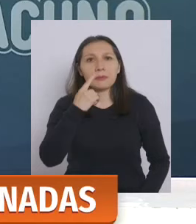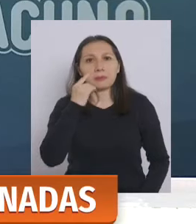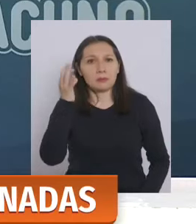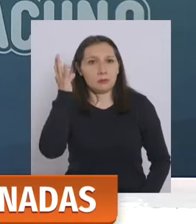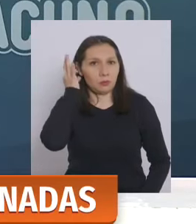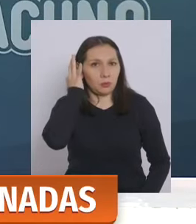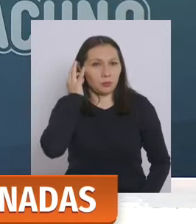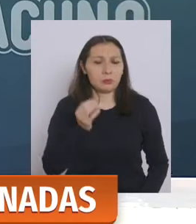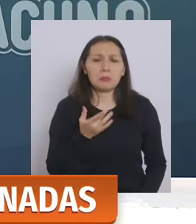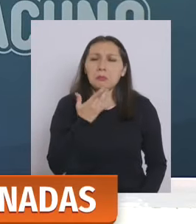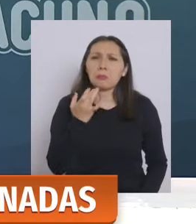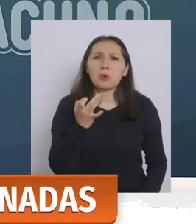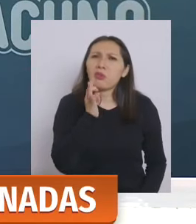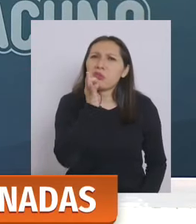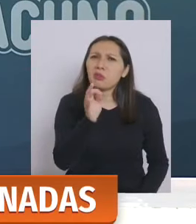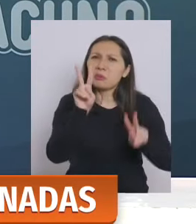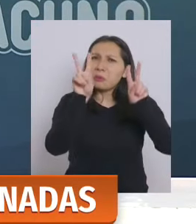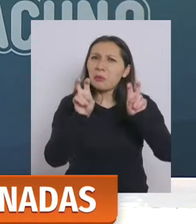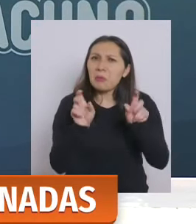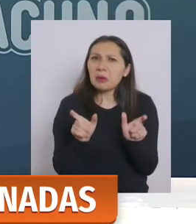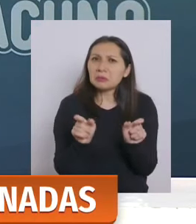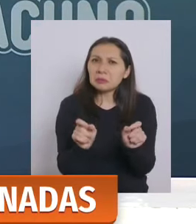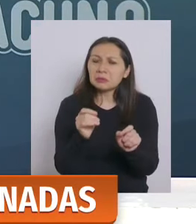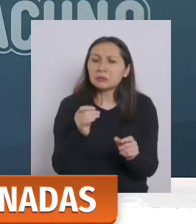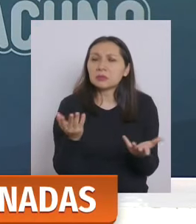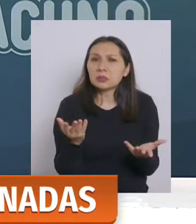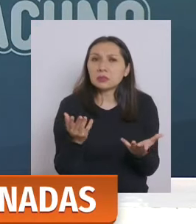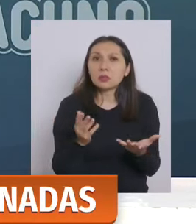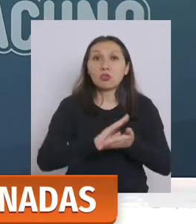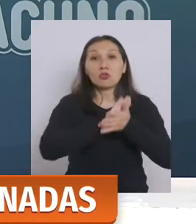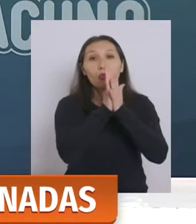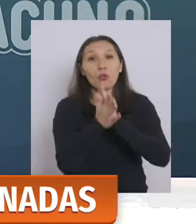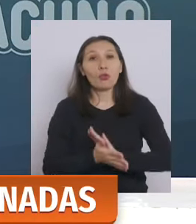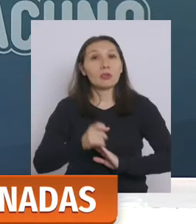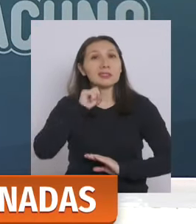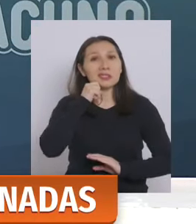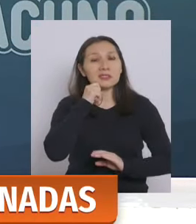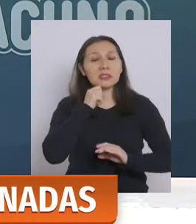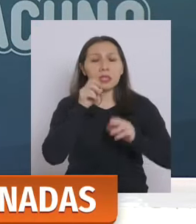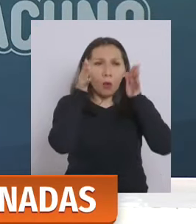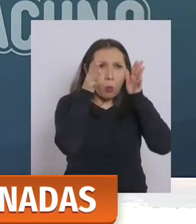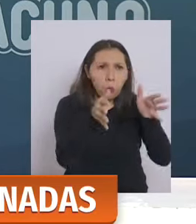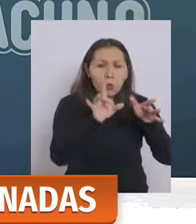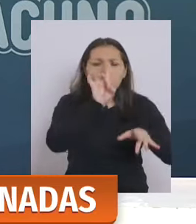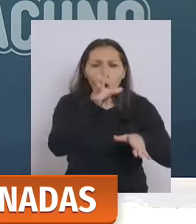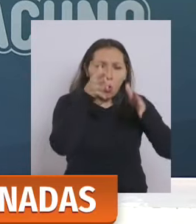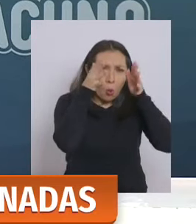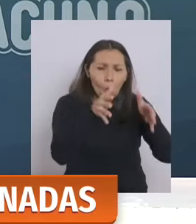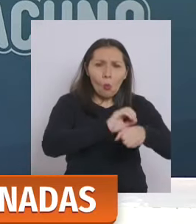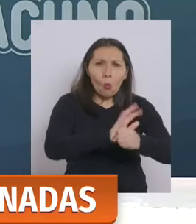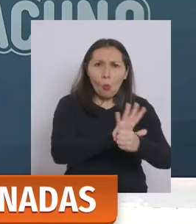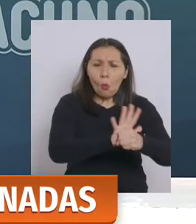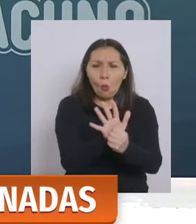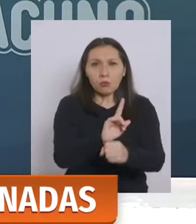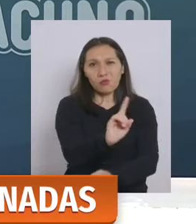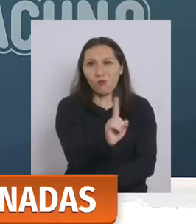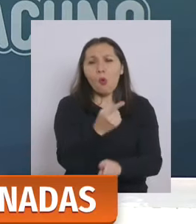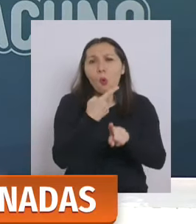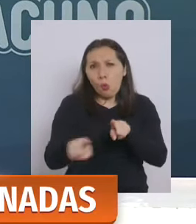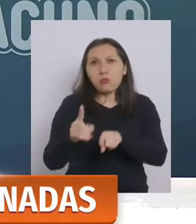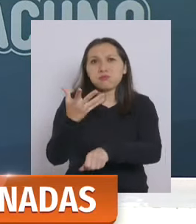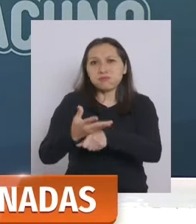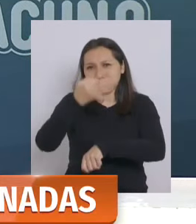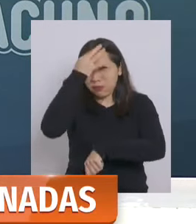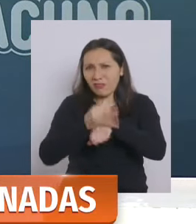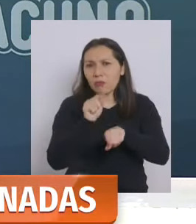niños ¿por qué me refiero a esto? porque no todo es COVID-19 tenemos muchas otras patologías